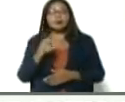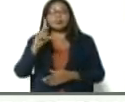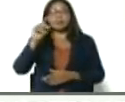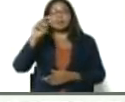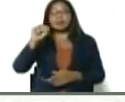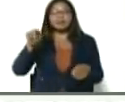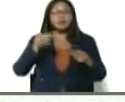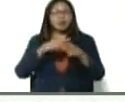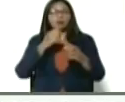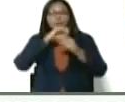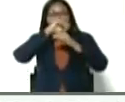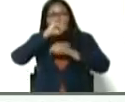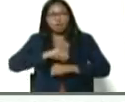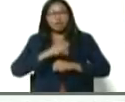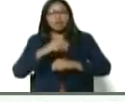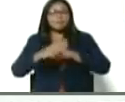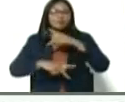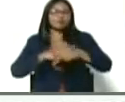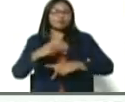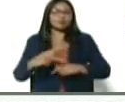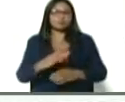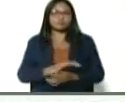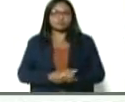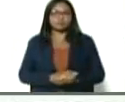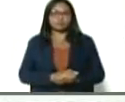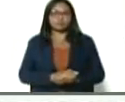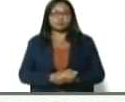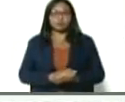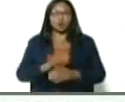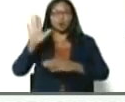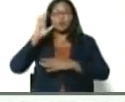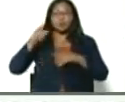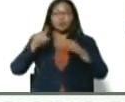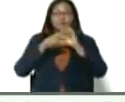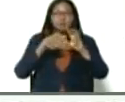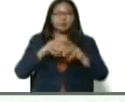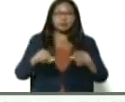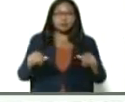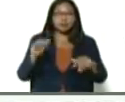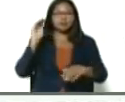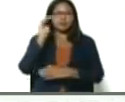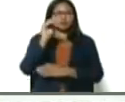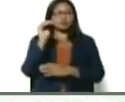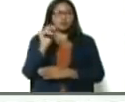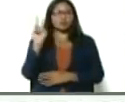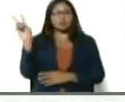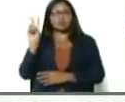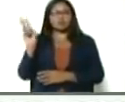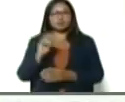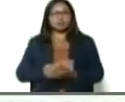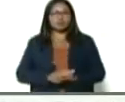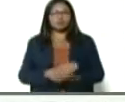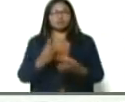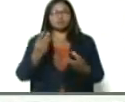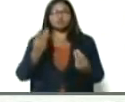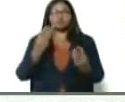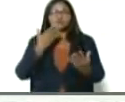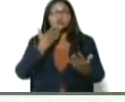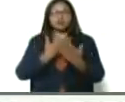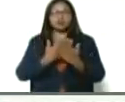enamorarse de la producción, a comprometerse, con la tierra, y el futuro de Venezuela, muchas gracias,